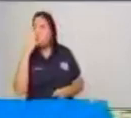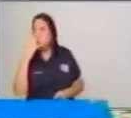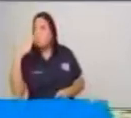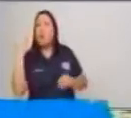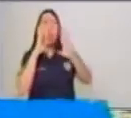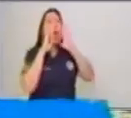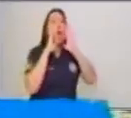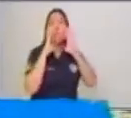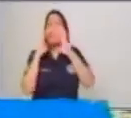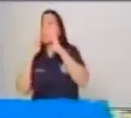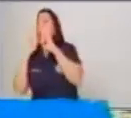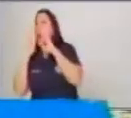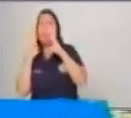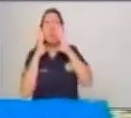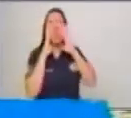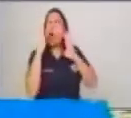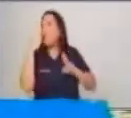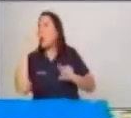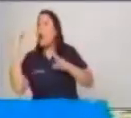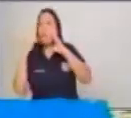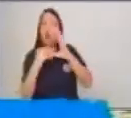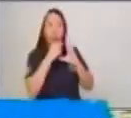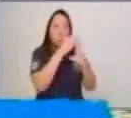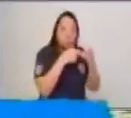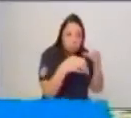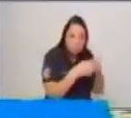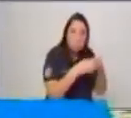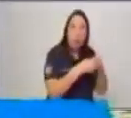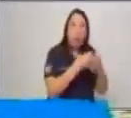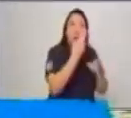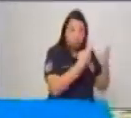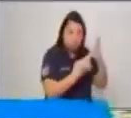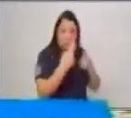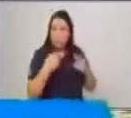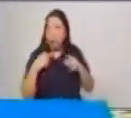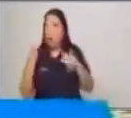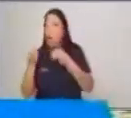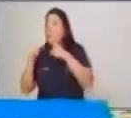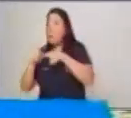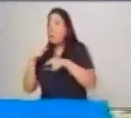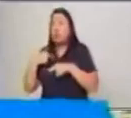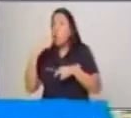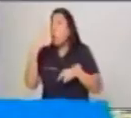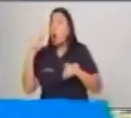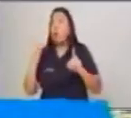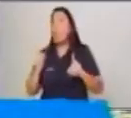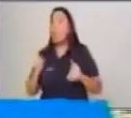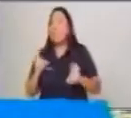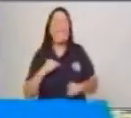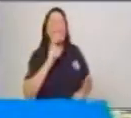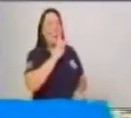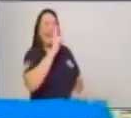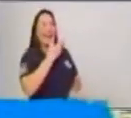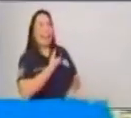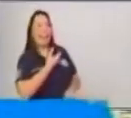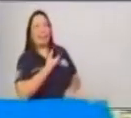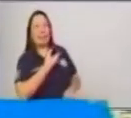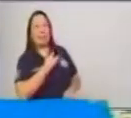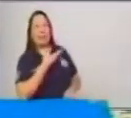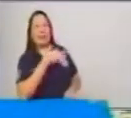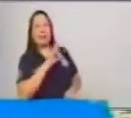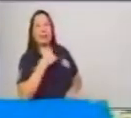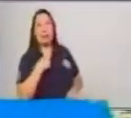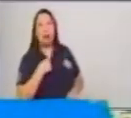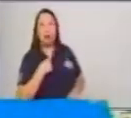pobladores llegaron corriendo a ayudarlo. Y nuevamente se dieron cuenta que no había ningún lobo.